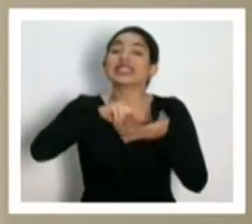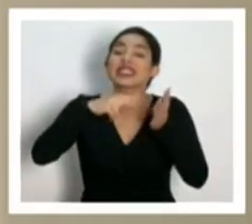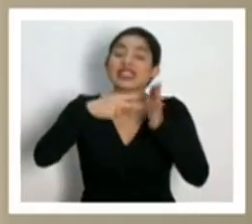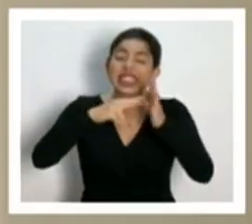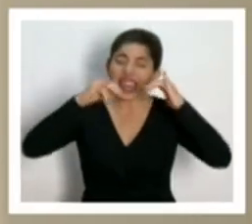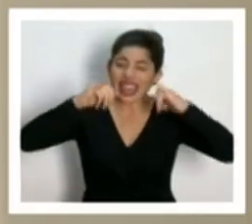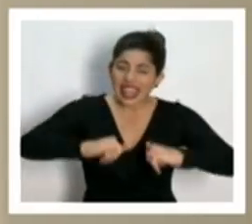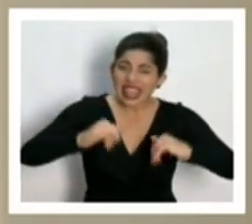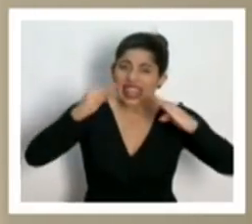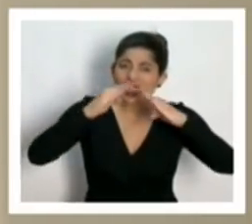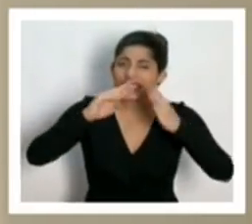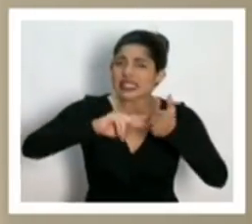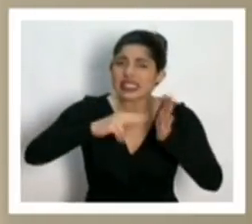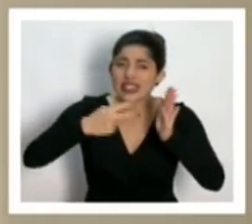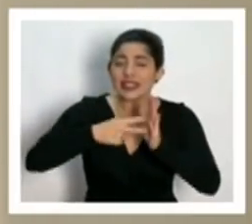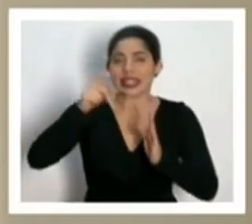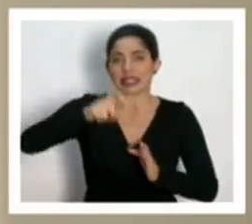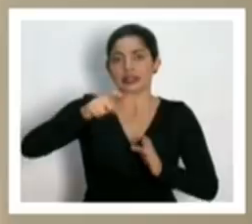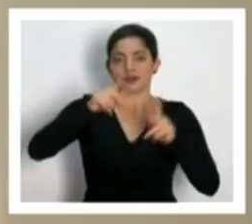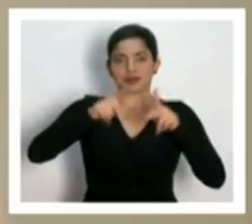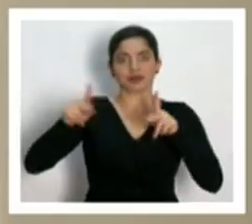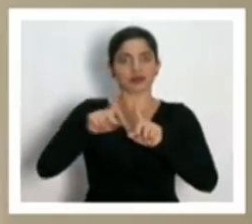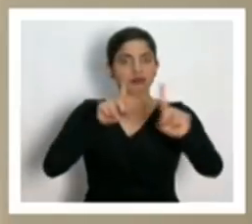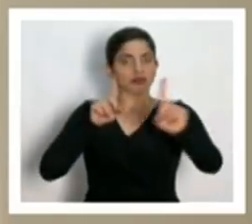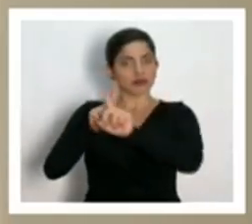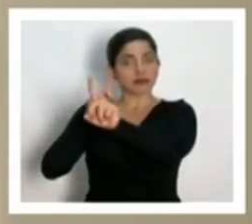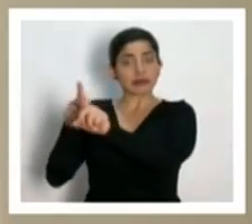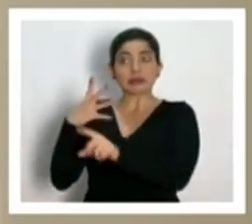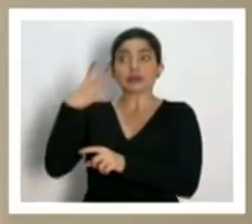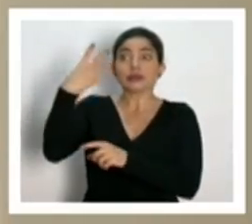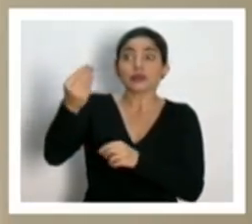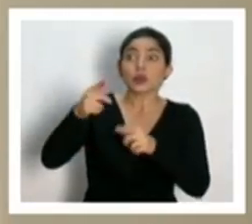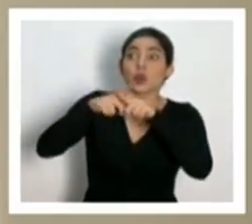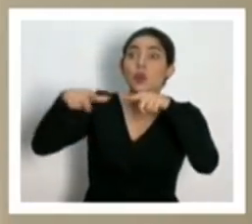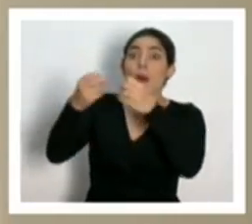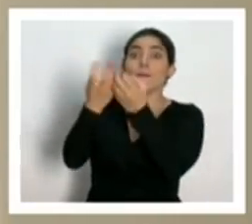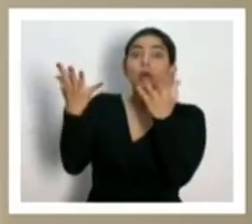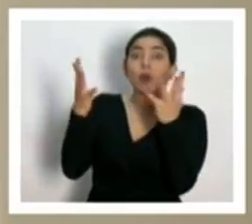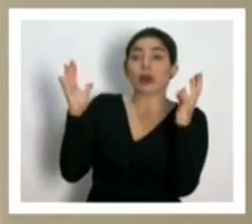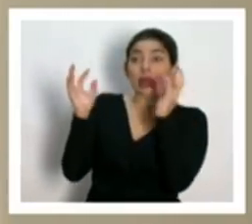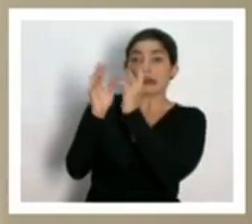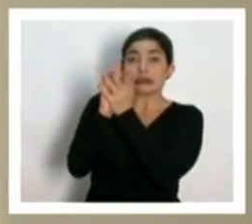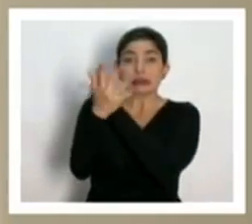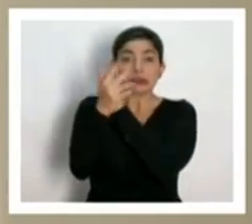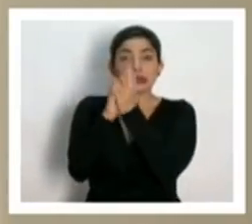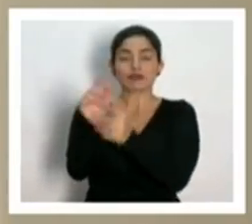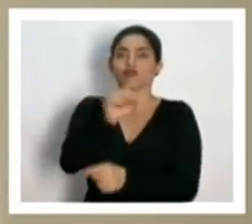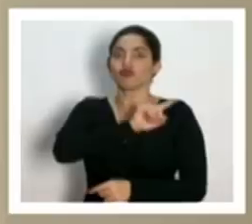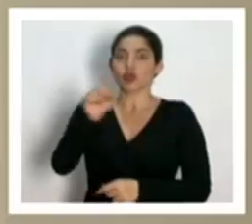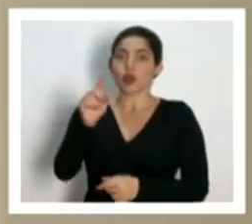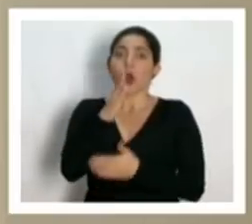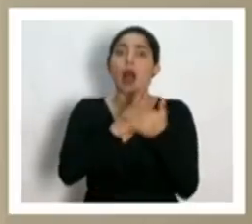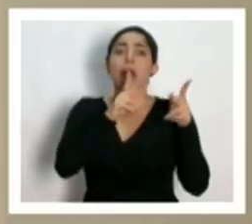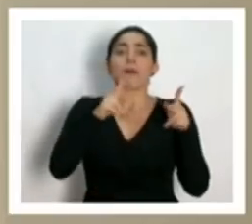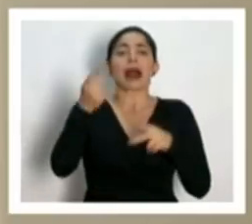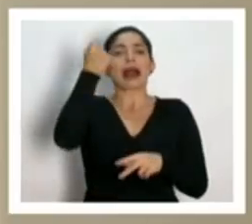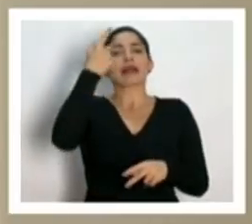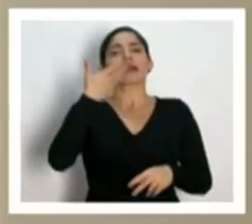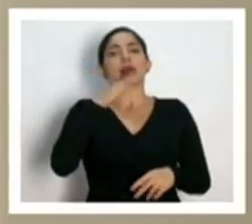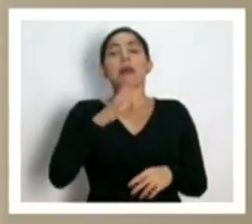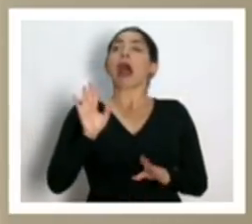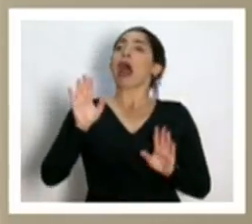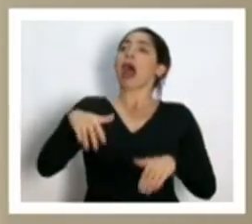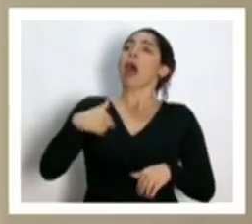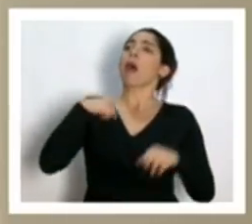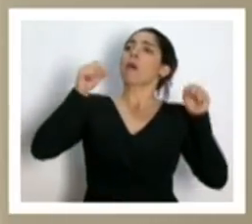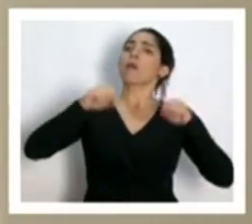lo que queremos es distanciamiento social, de no ir a lugares públicos, conglomerados. Y hay gente que entendió como que entonces ya pueden